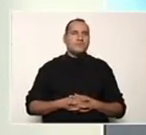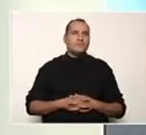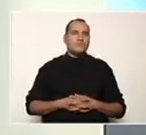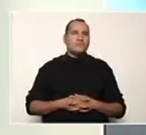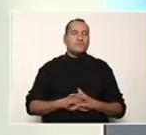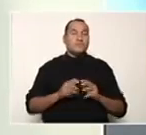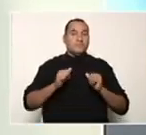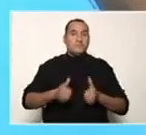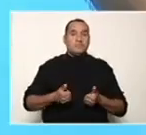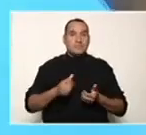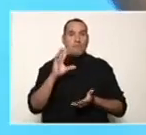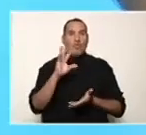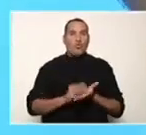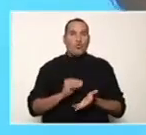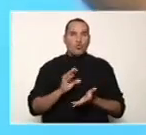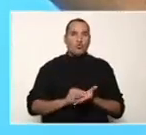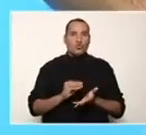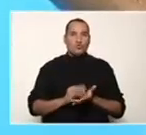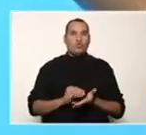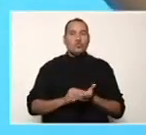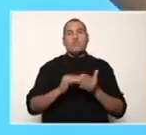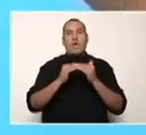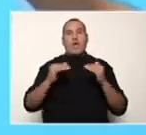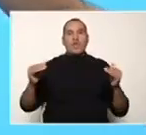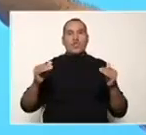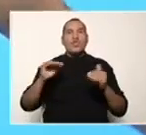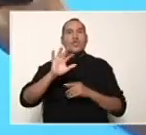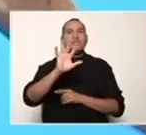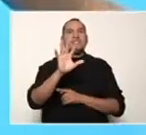Empezamos copiando el ejercicio de nuevo.